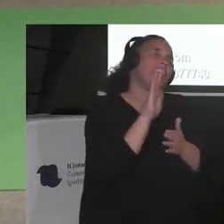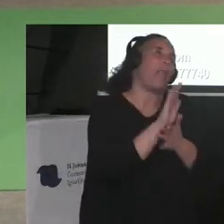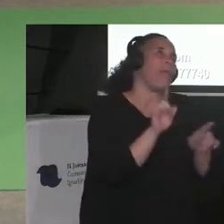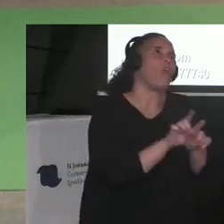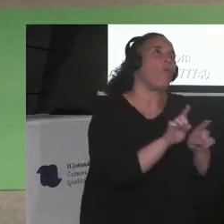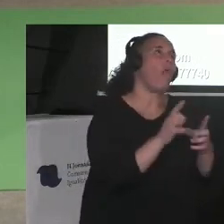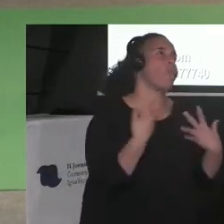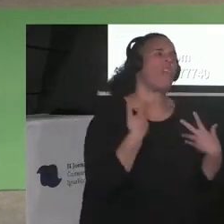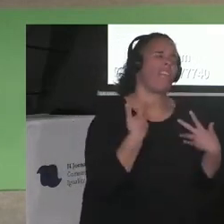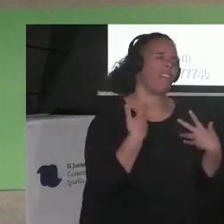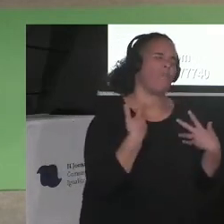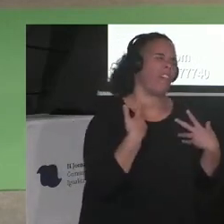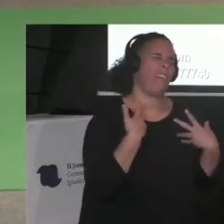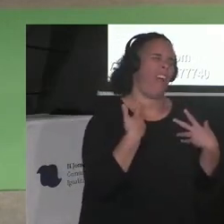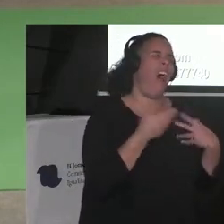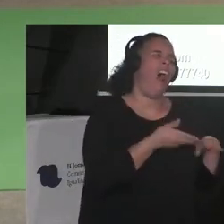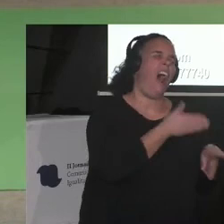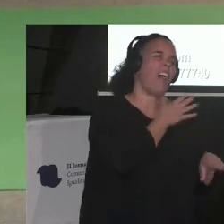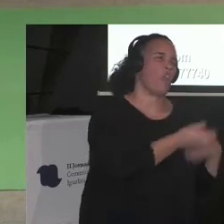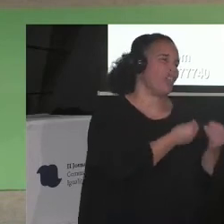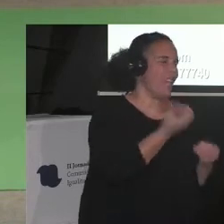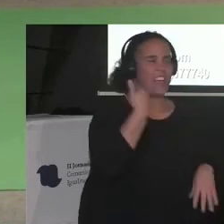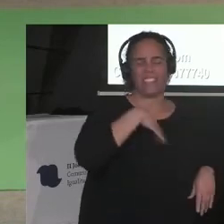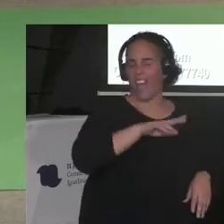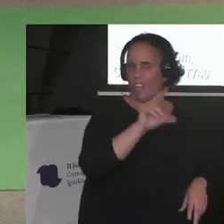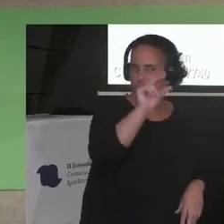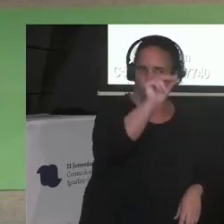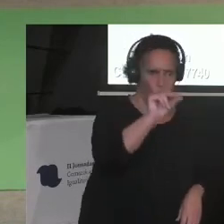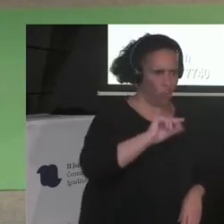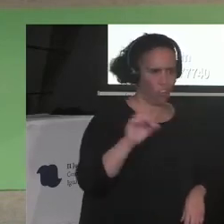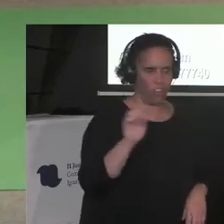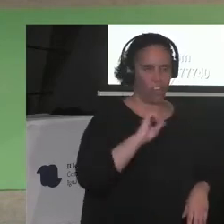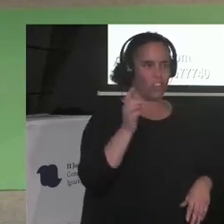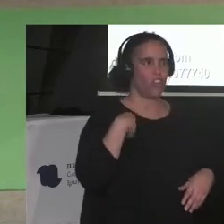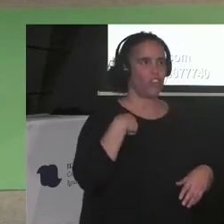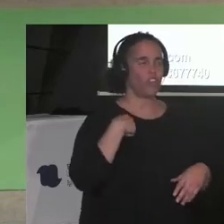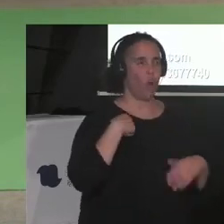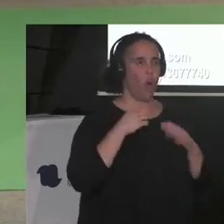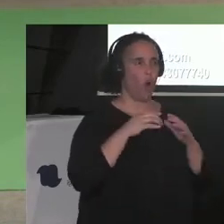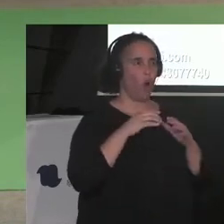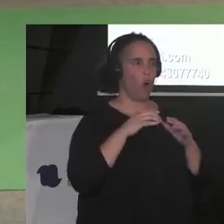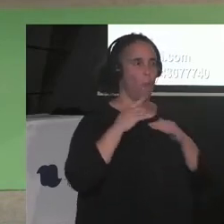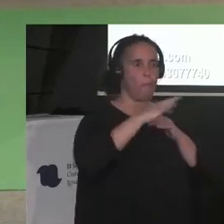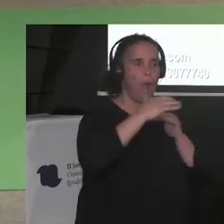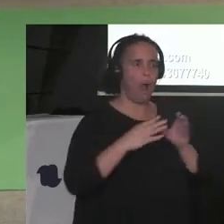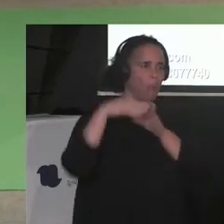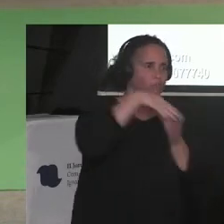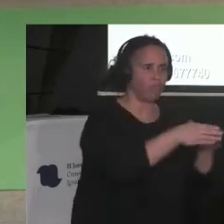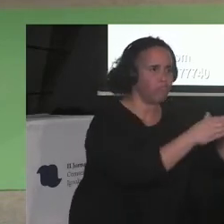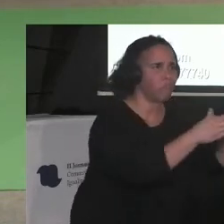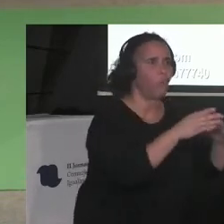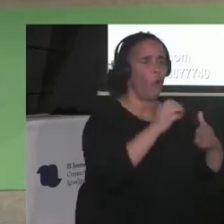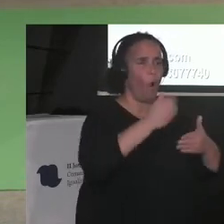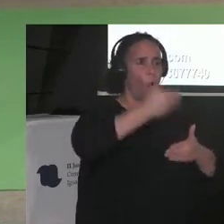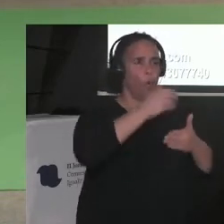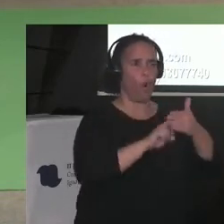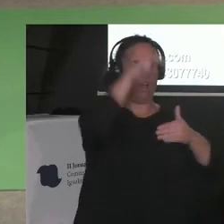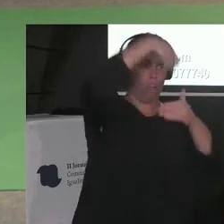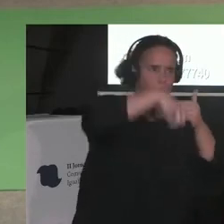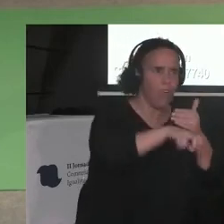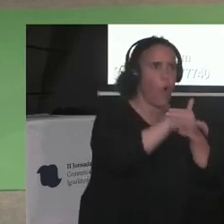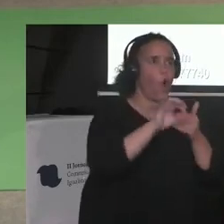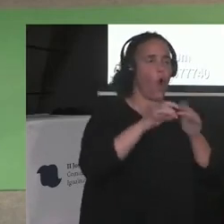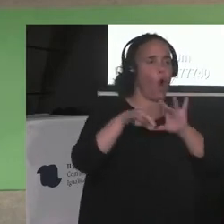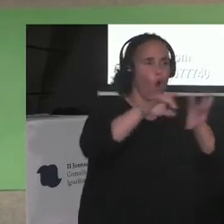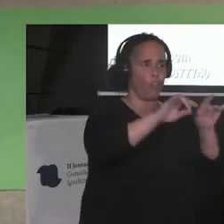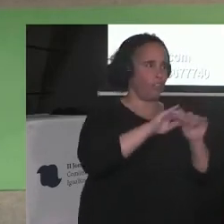No crucé ni el mar, ni una valla, ni un muro, ni un desierto. Tomé un avión con lo poco que tenía y me regularizó